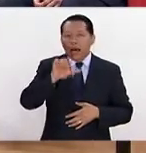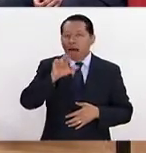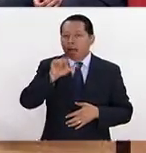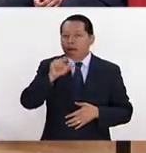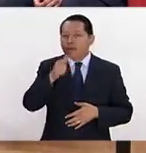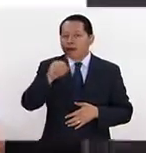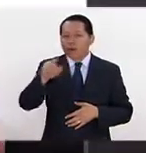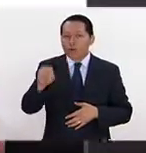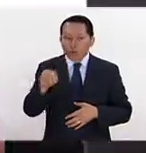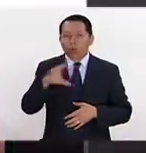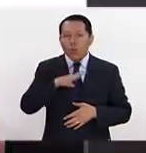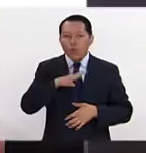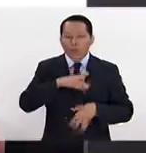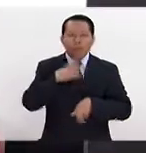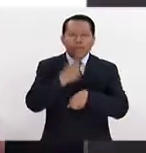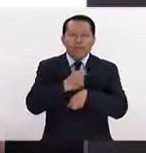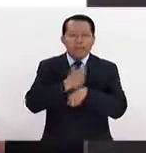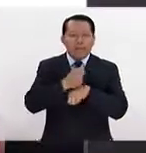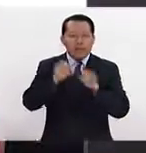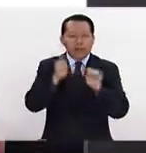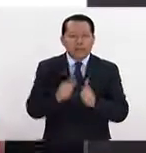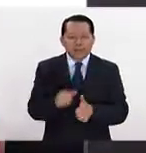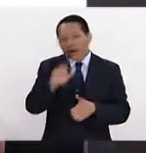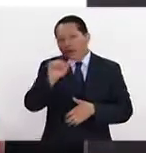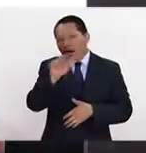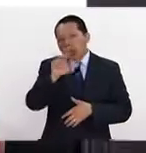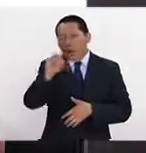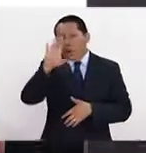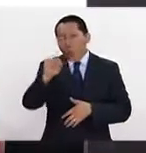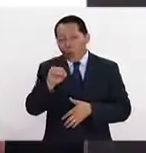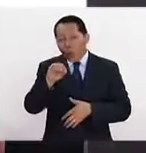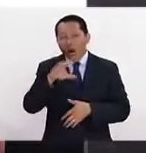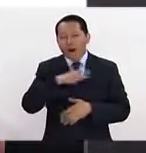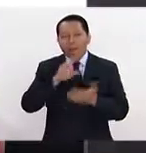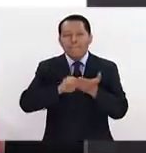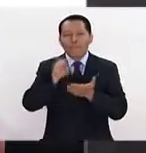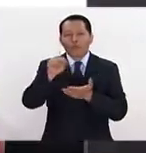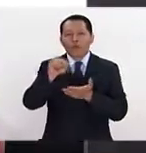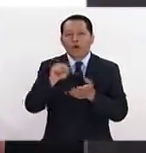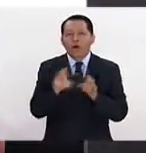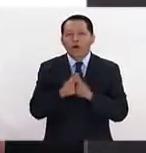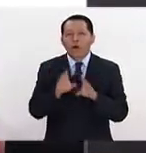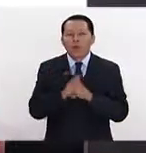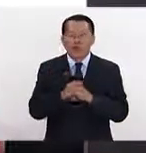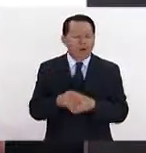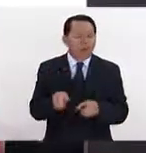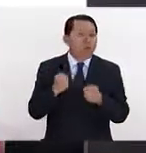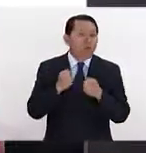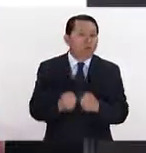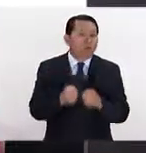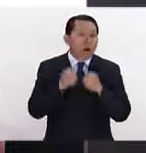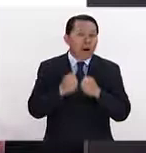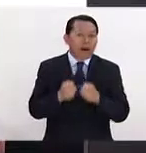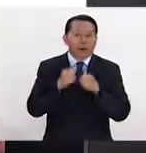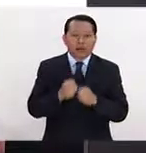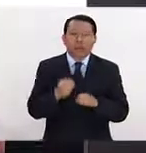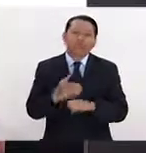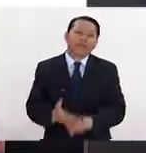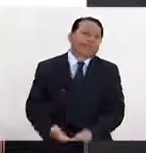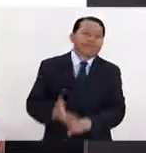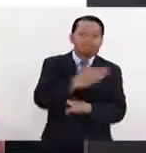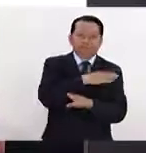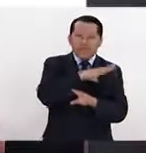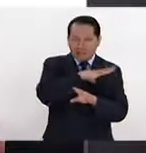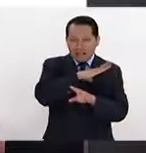es conocido como el primer artista del barroco, su pintura resultó toda una novedad que rompió con los cánones